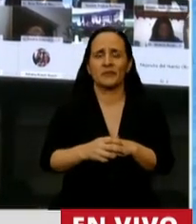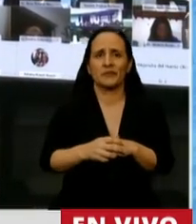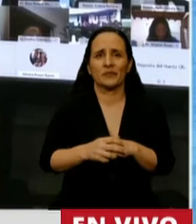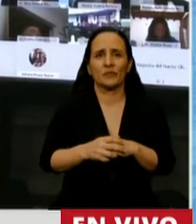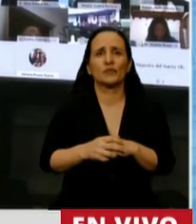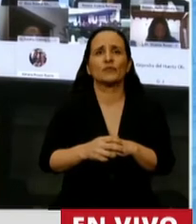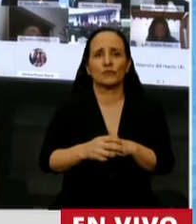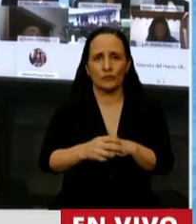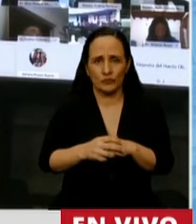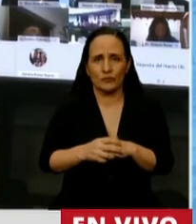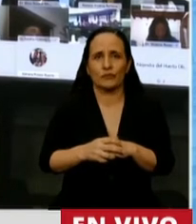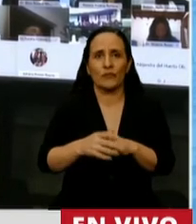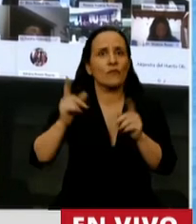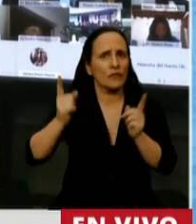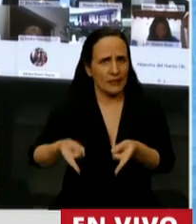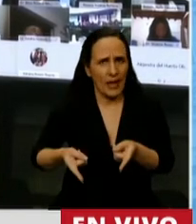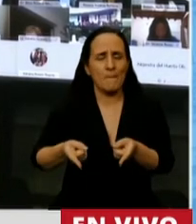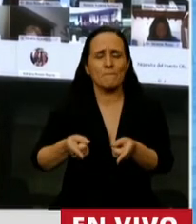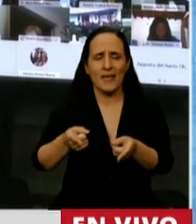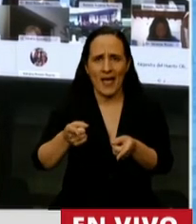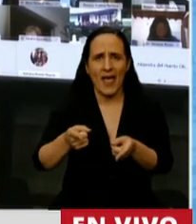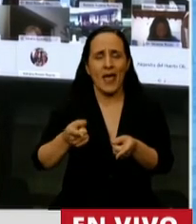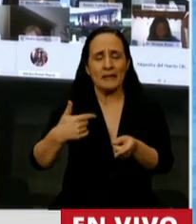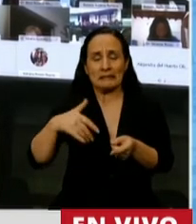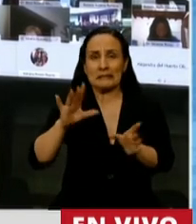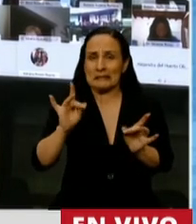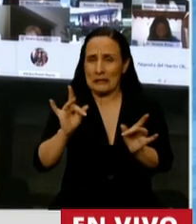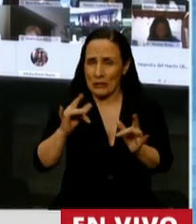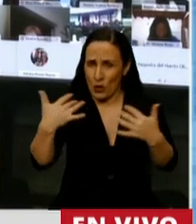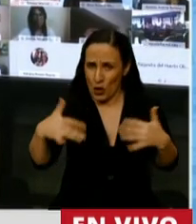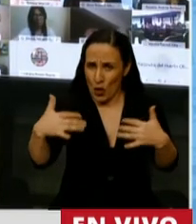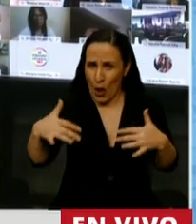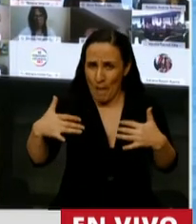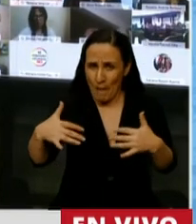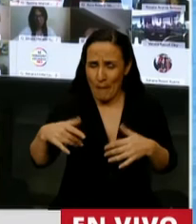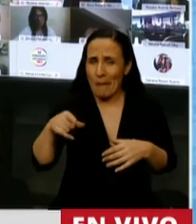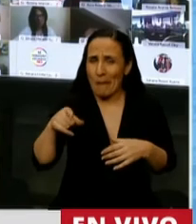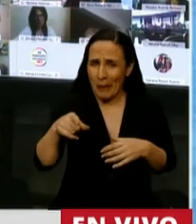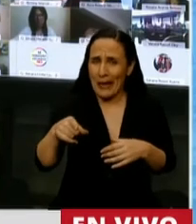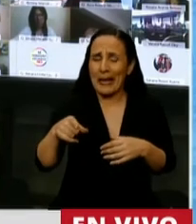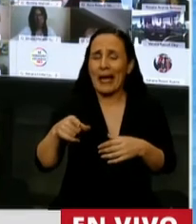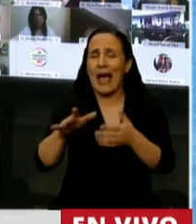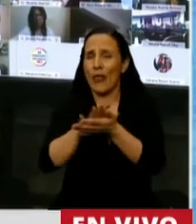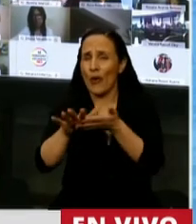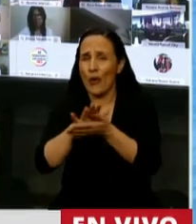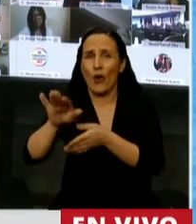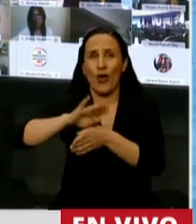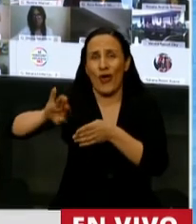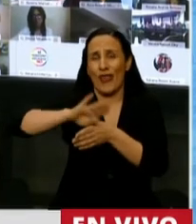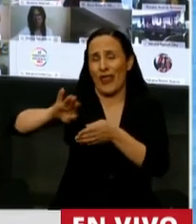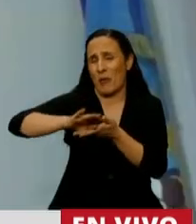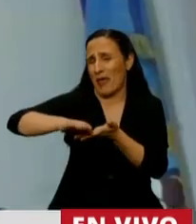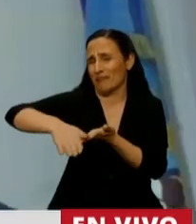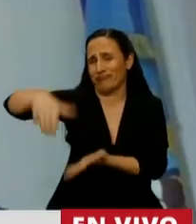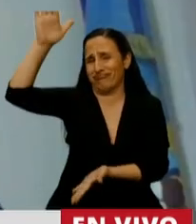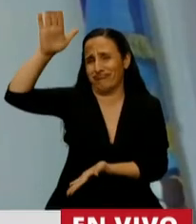nos ha costado muchísimo llevar adelante la negociación de una deuda oprobiosa,